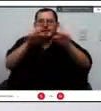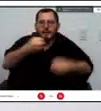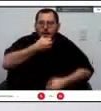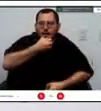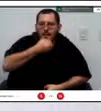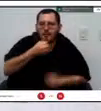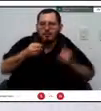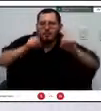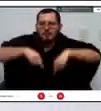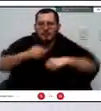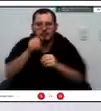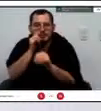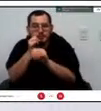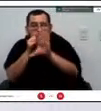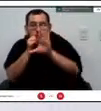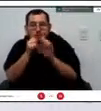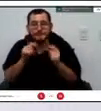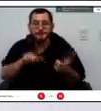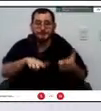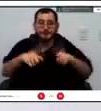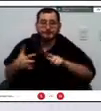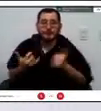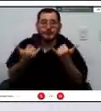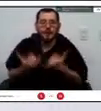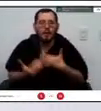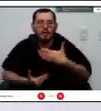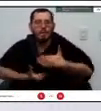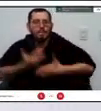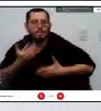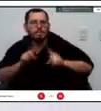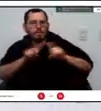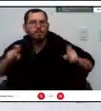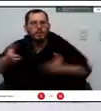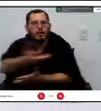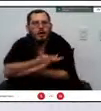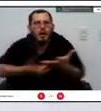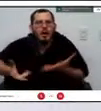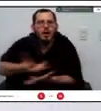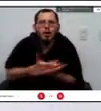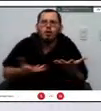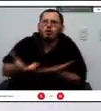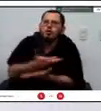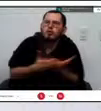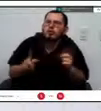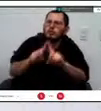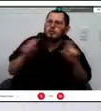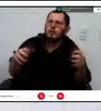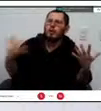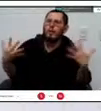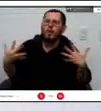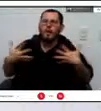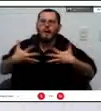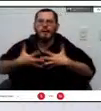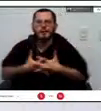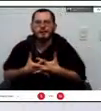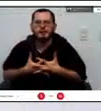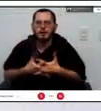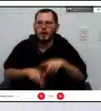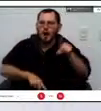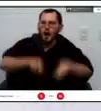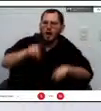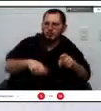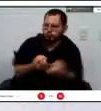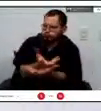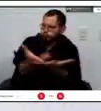empezando este segundo momento quisiera un poco que habláramos sobre sobre esa precisamente esa articulación muchos de ustedes mencionaban